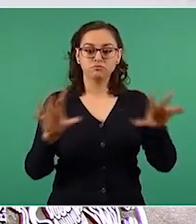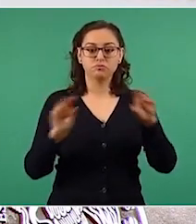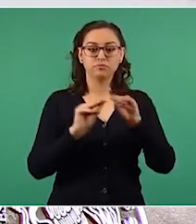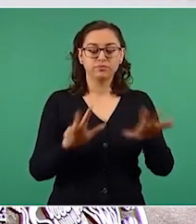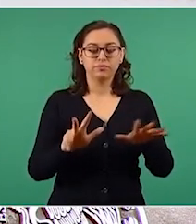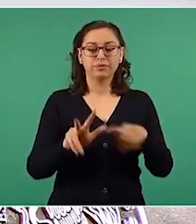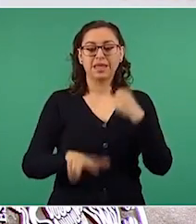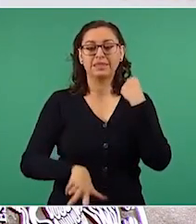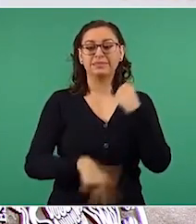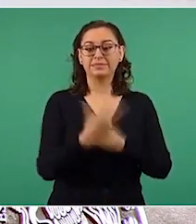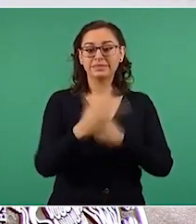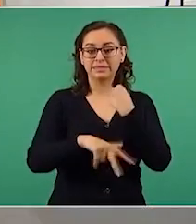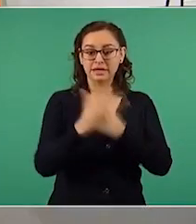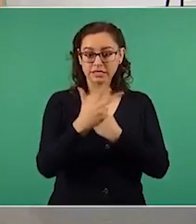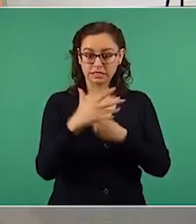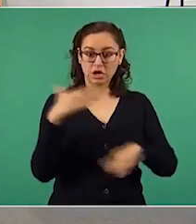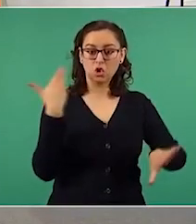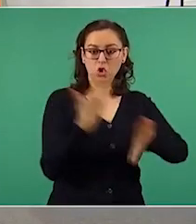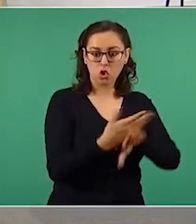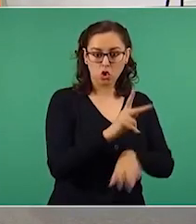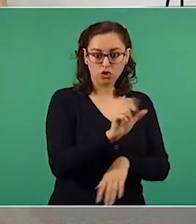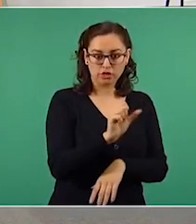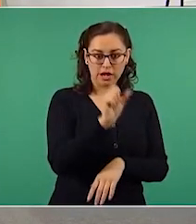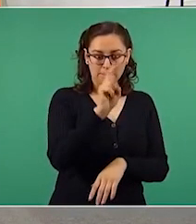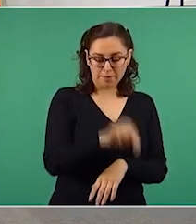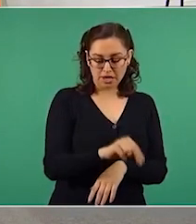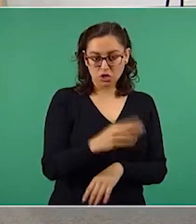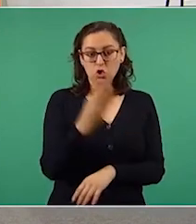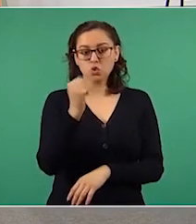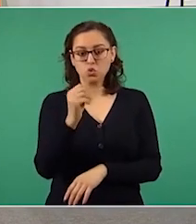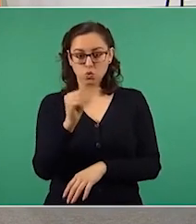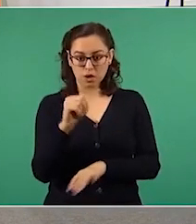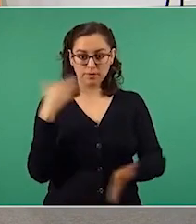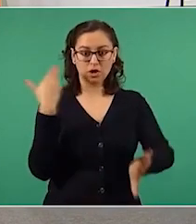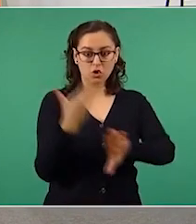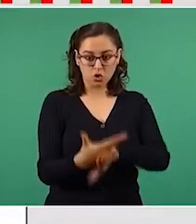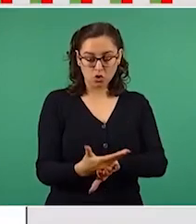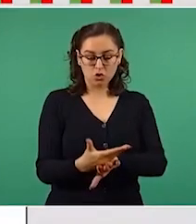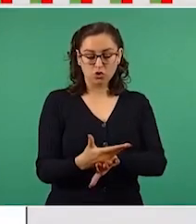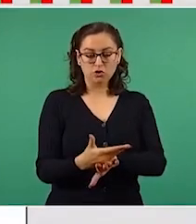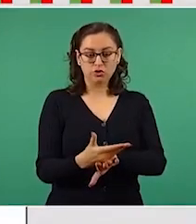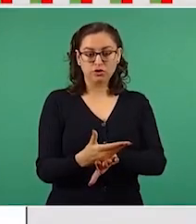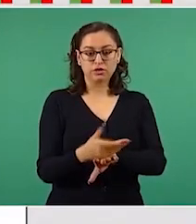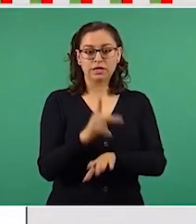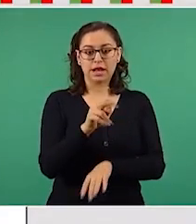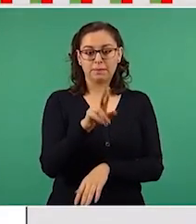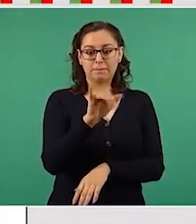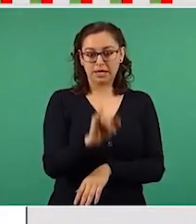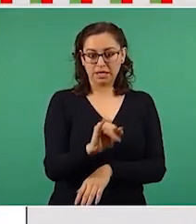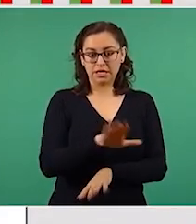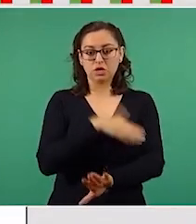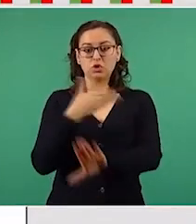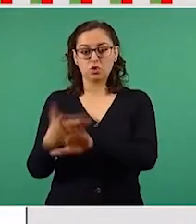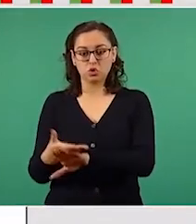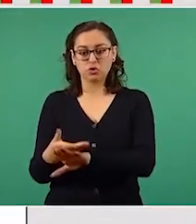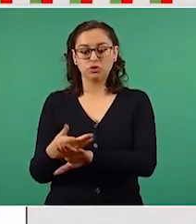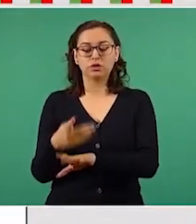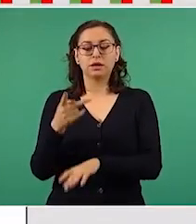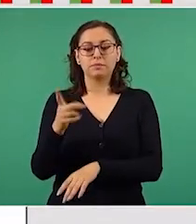menciones negativas al PAN, 9 al PRI y 10 del PRD. Tuvo una